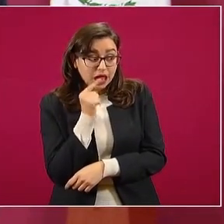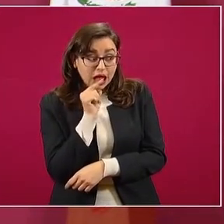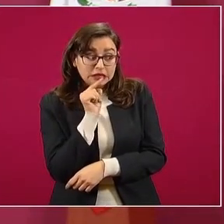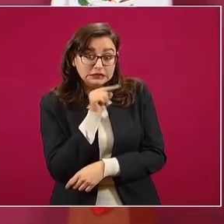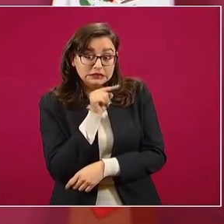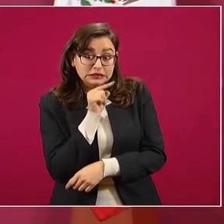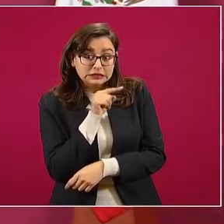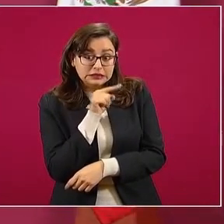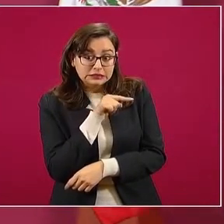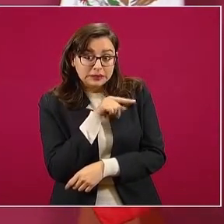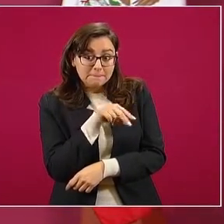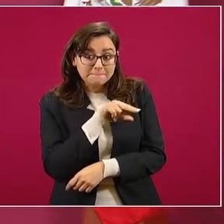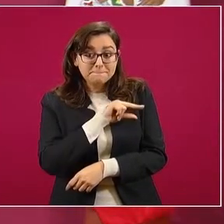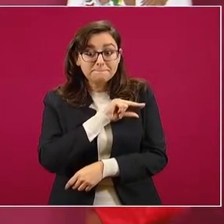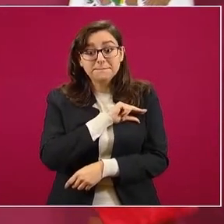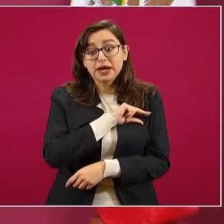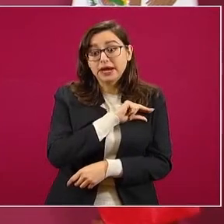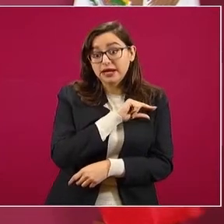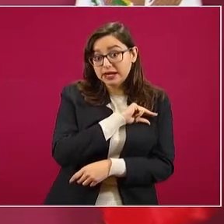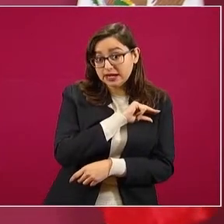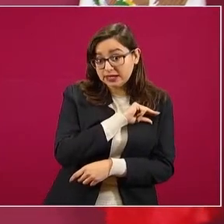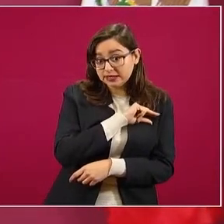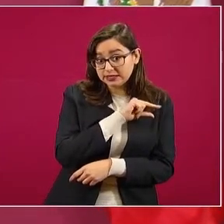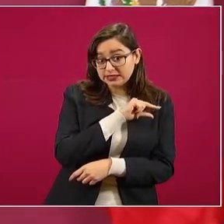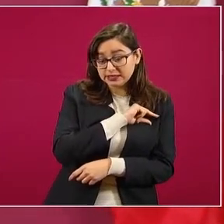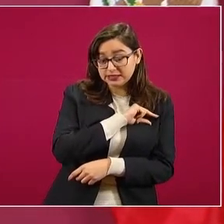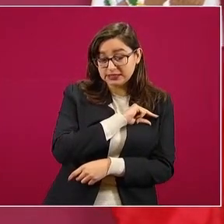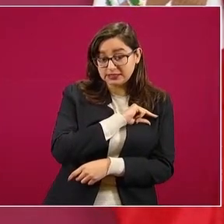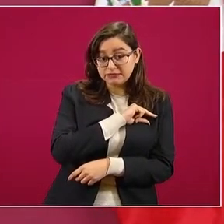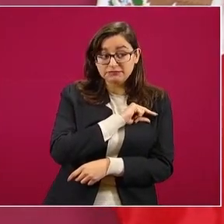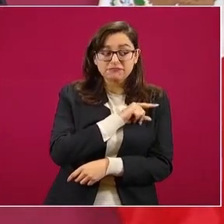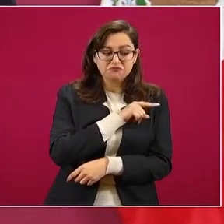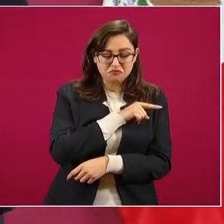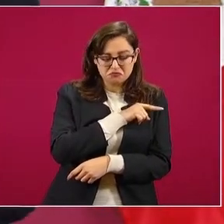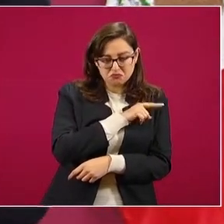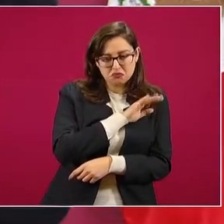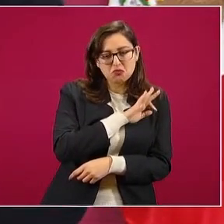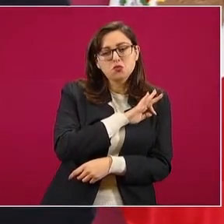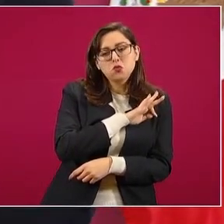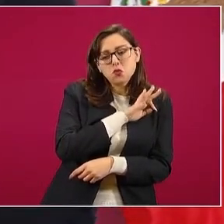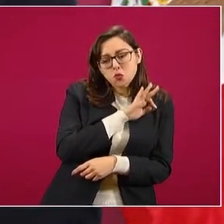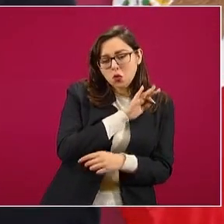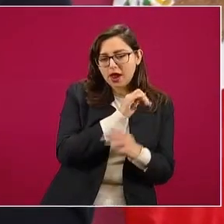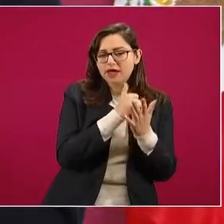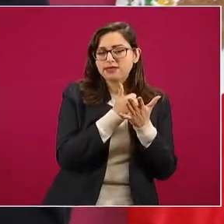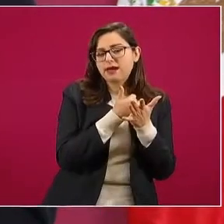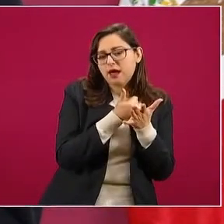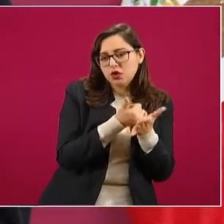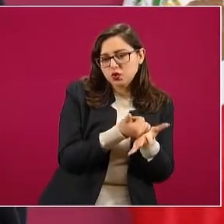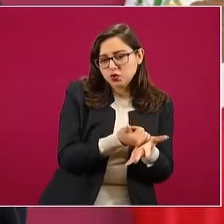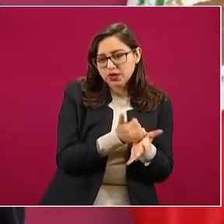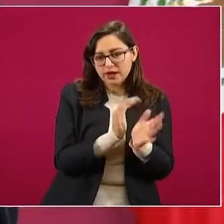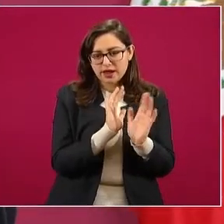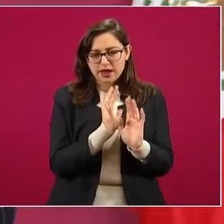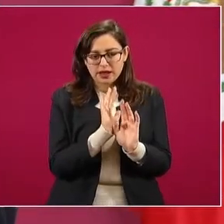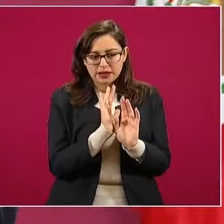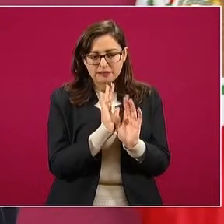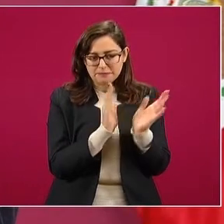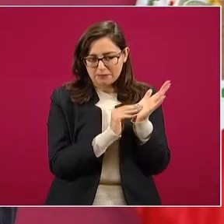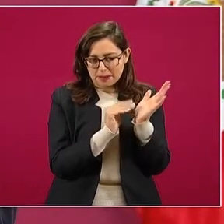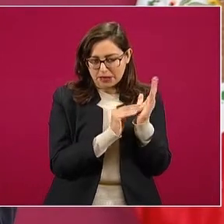que te puede arreglar los